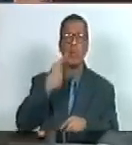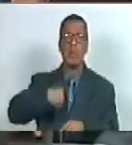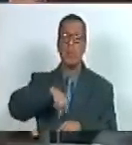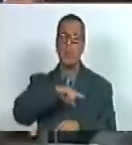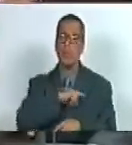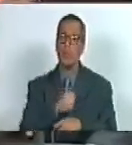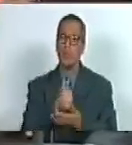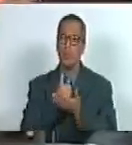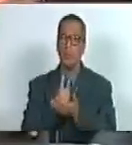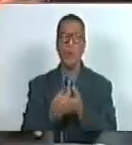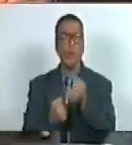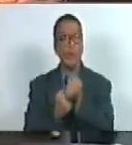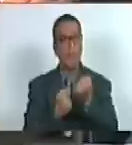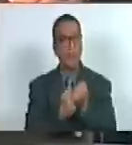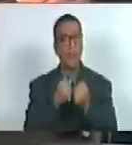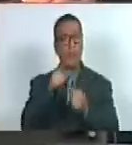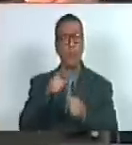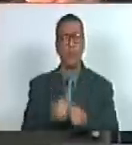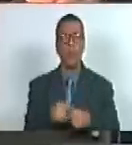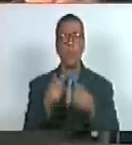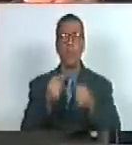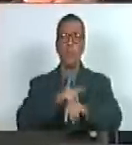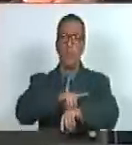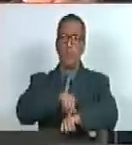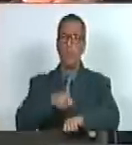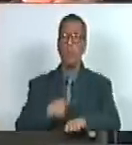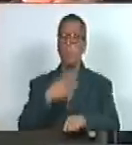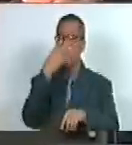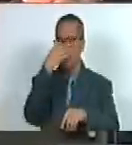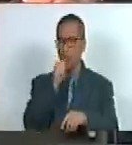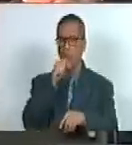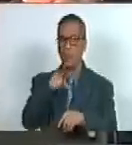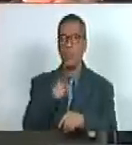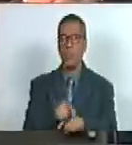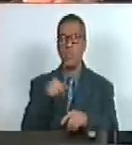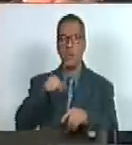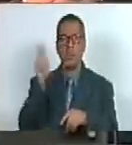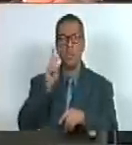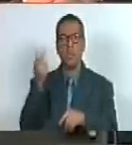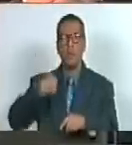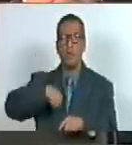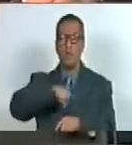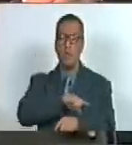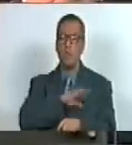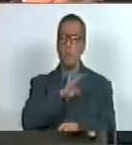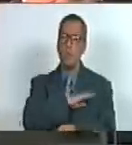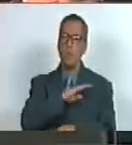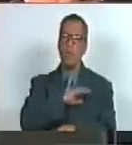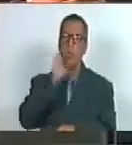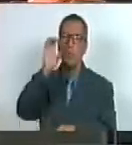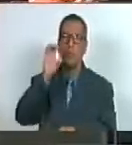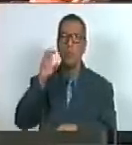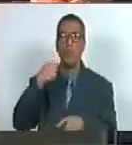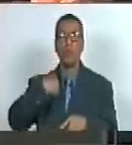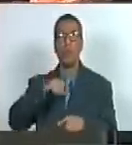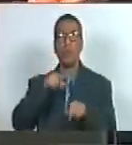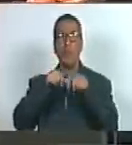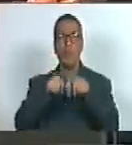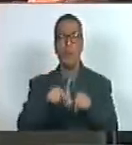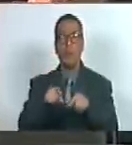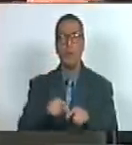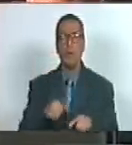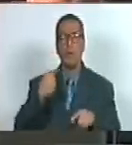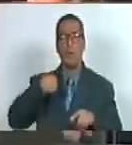solidaridad aquellos que dentro de pocas horas van a entender que Venezuela es nuestro país es nuestra patria y aquí